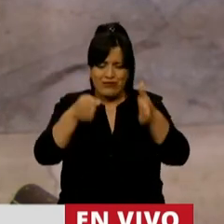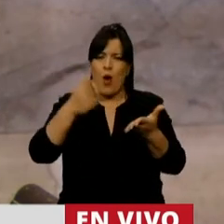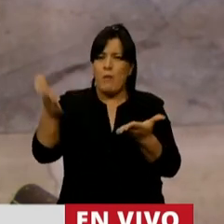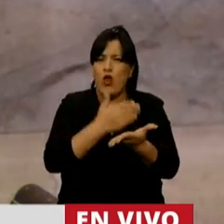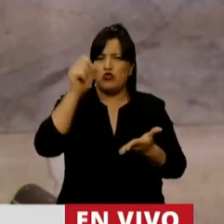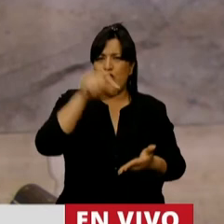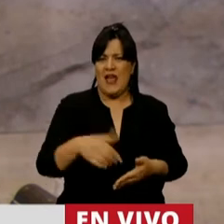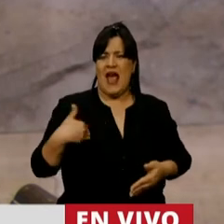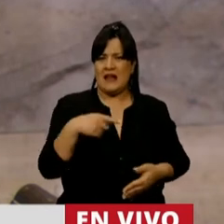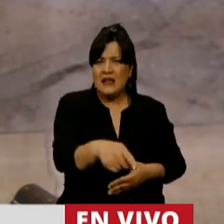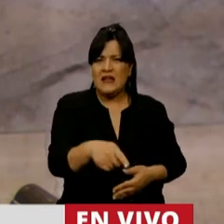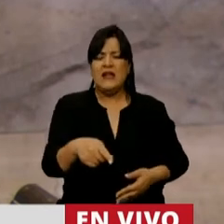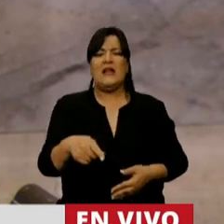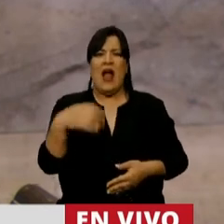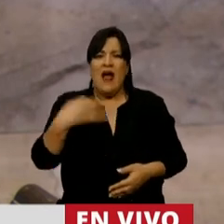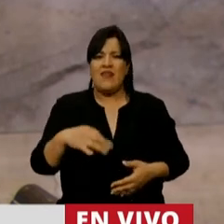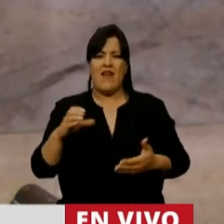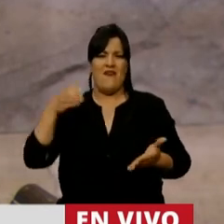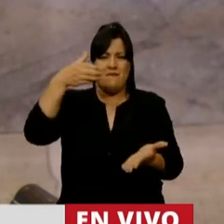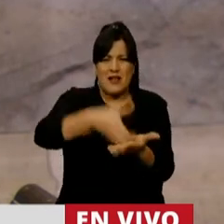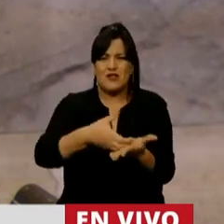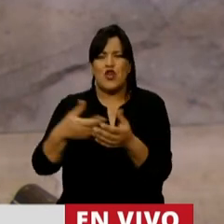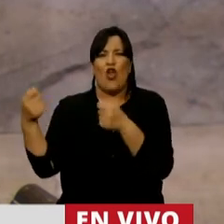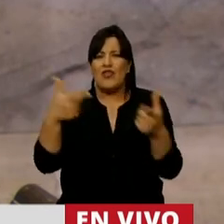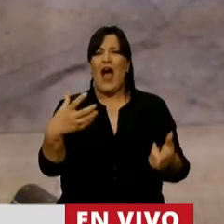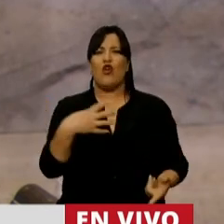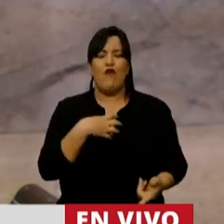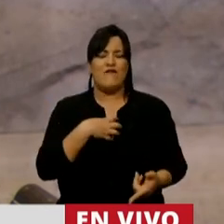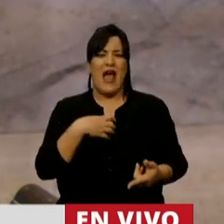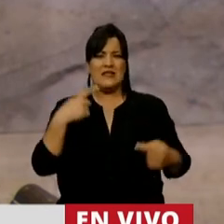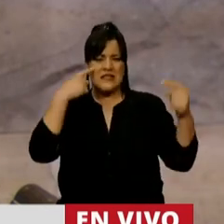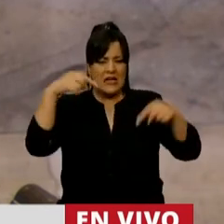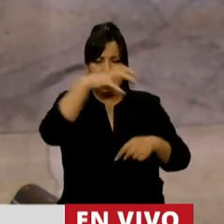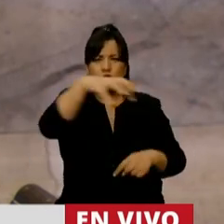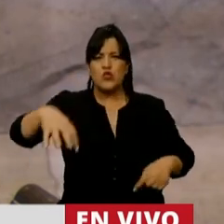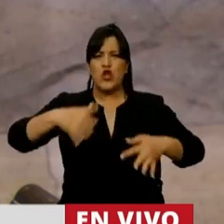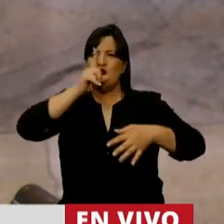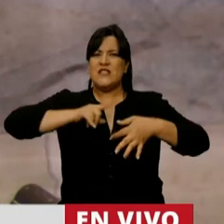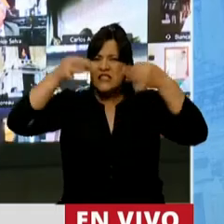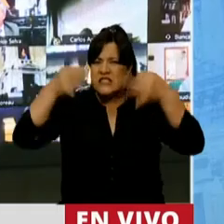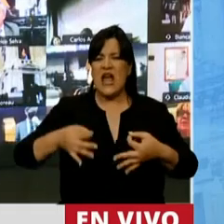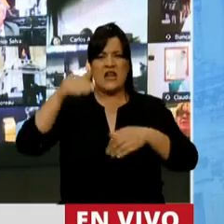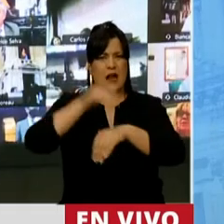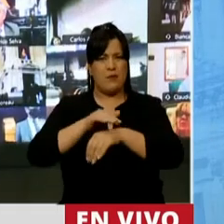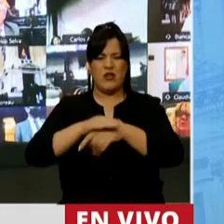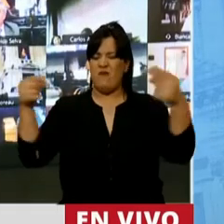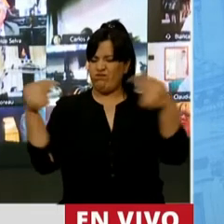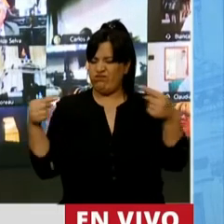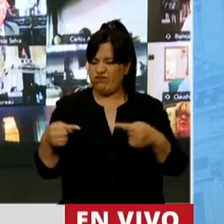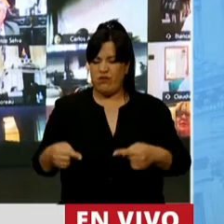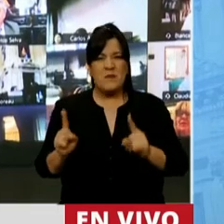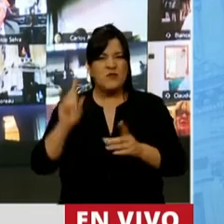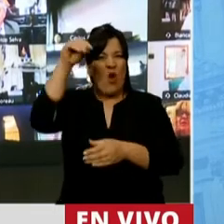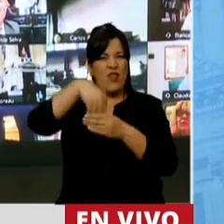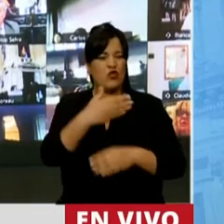Argentina, de apelar a la invención, de dar confianza con instituciones serias y responsables, sin contradicciones en el gobierno,